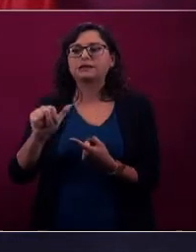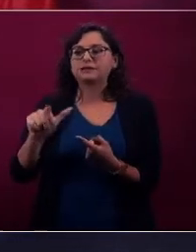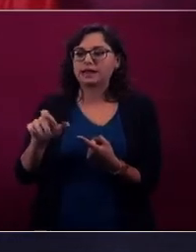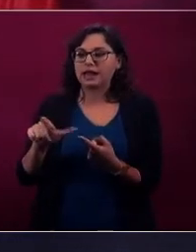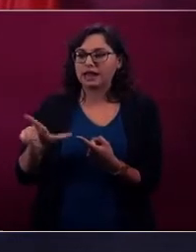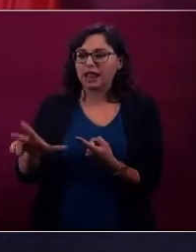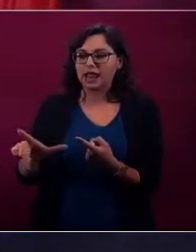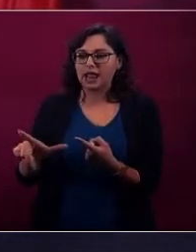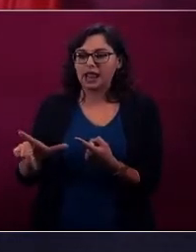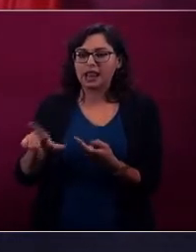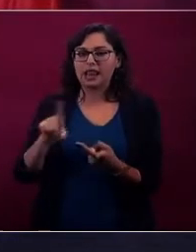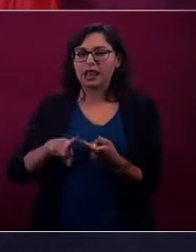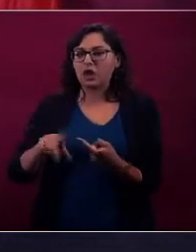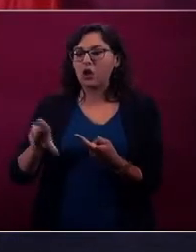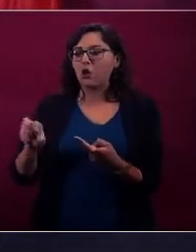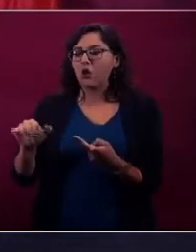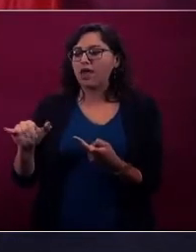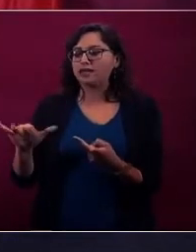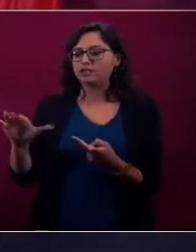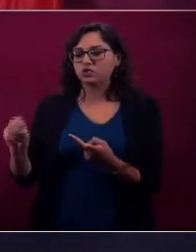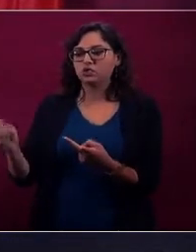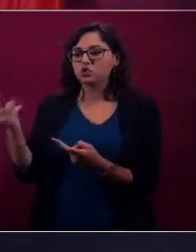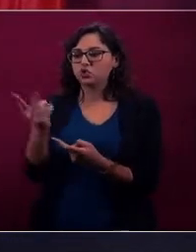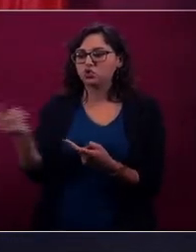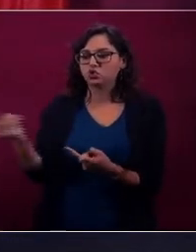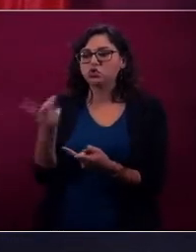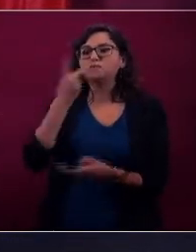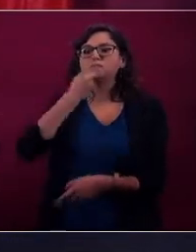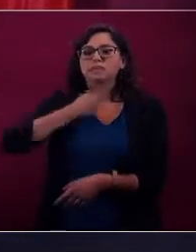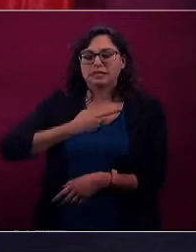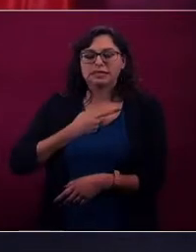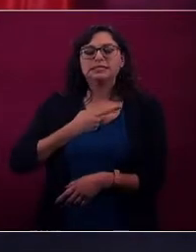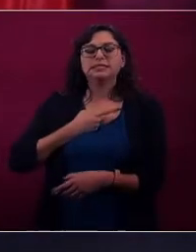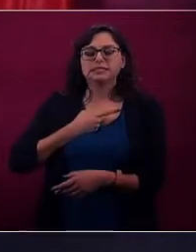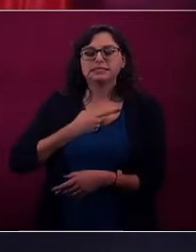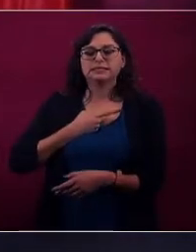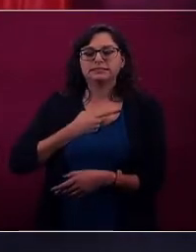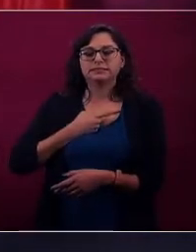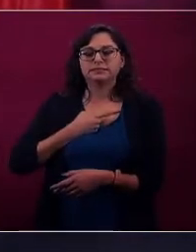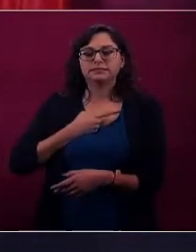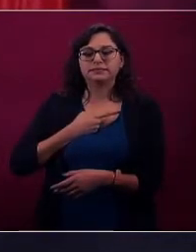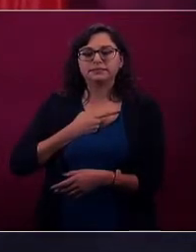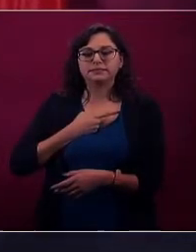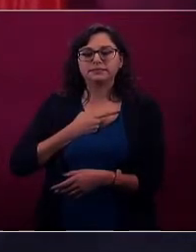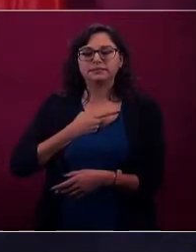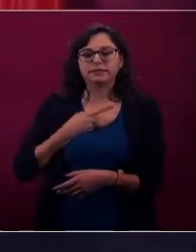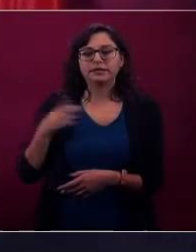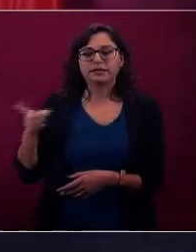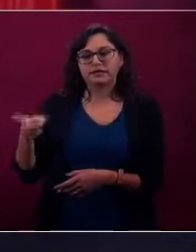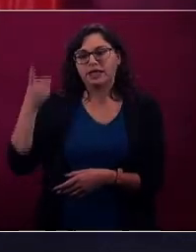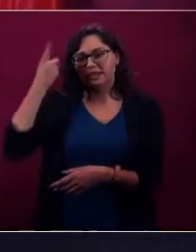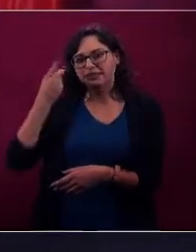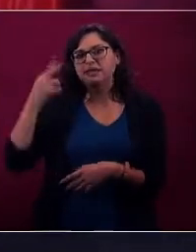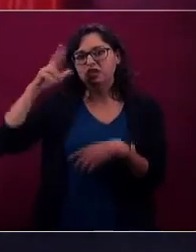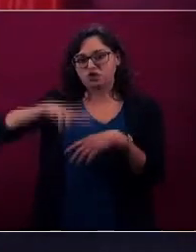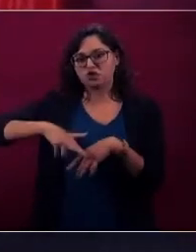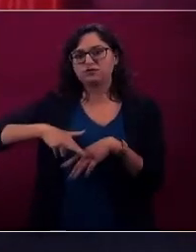Horacio Duarte, que es el director de ADVAN,